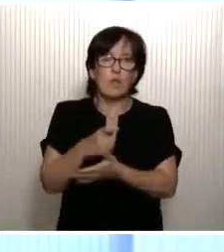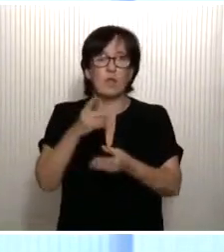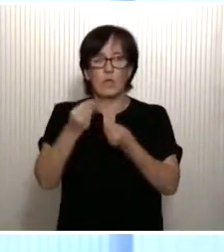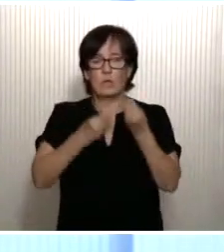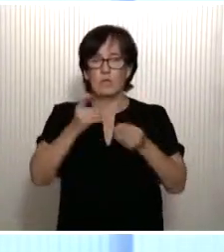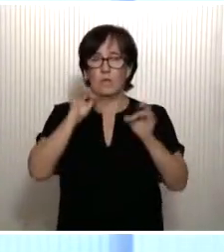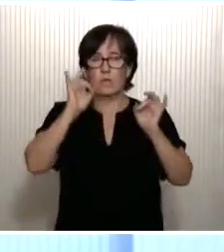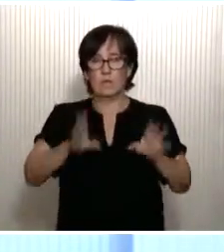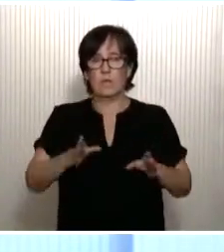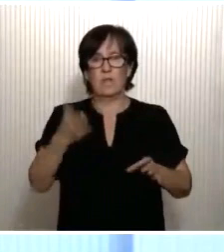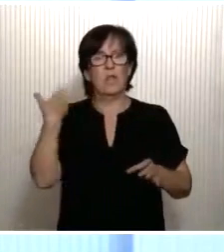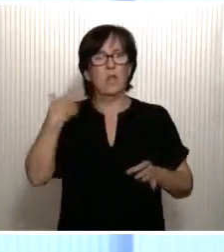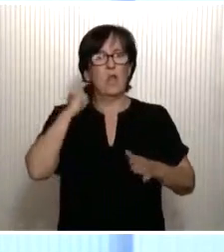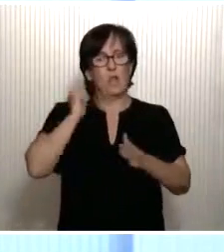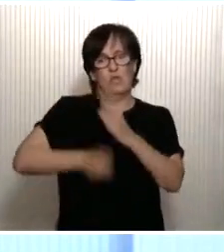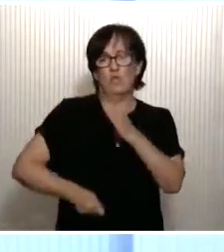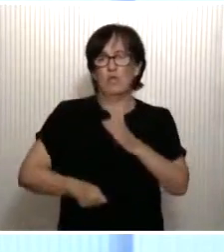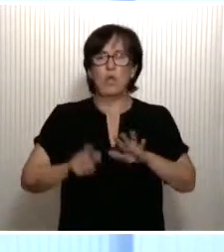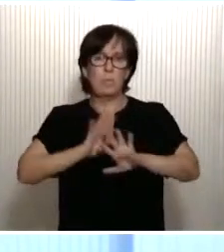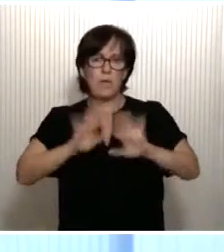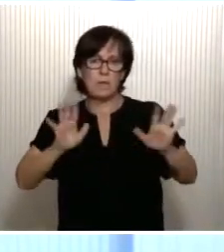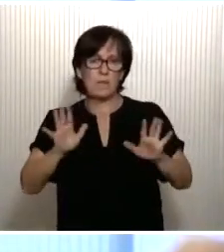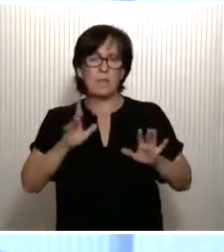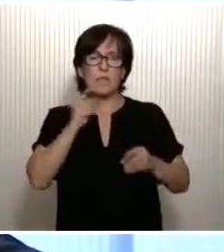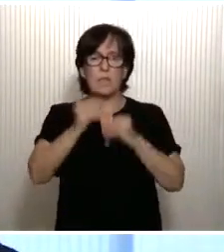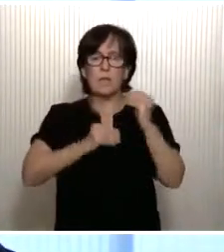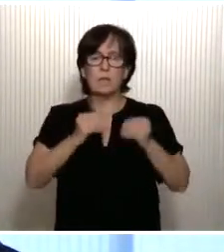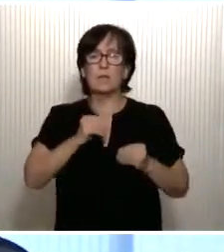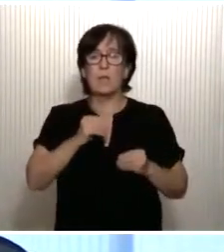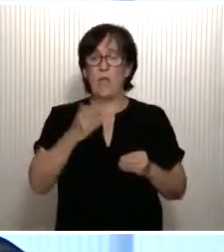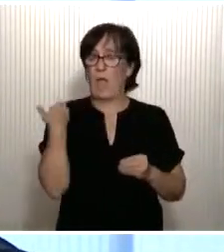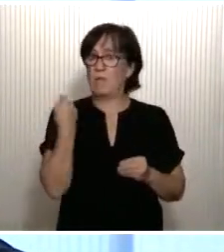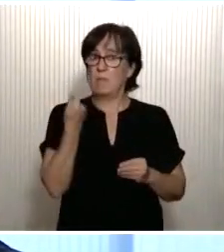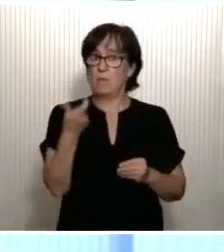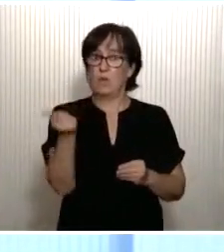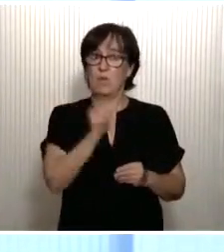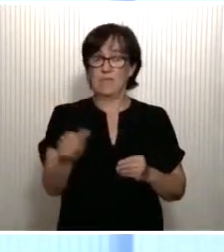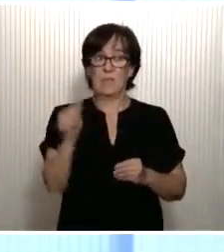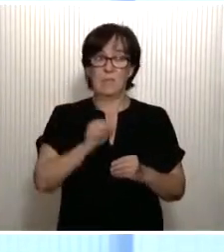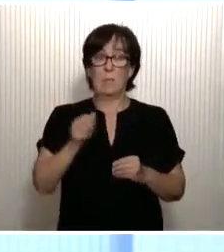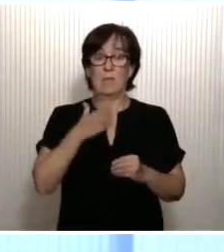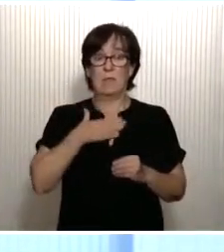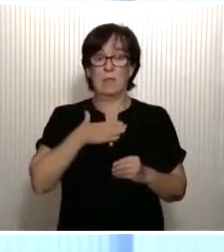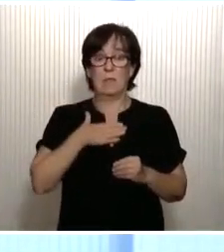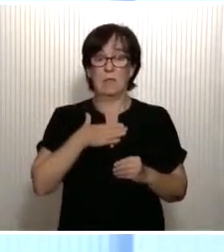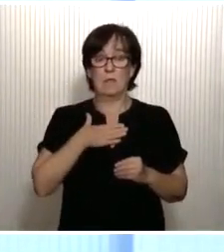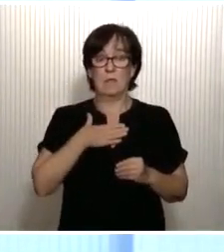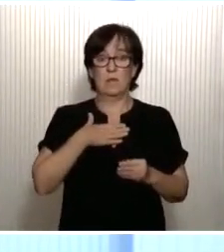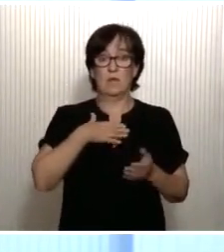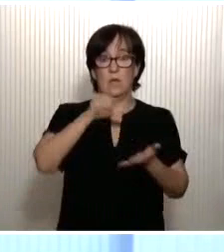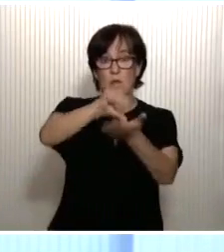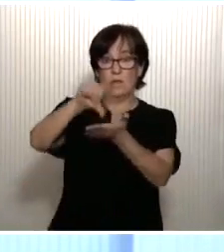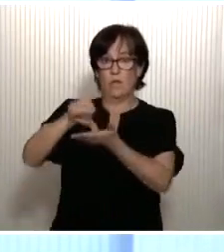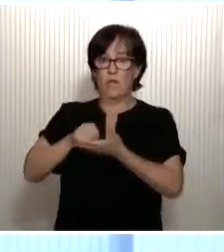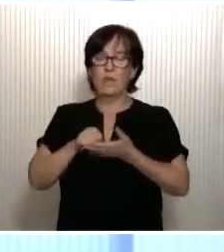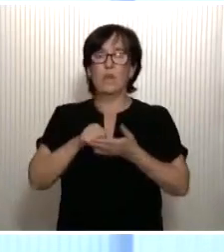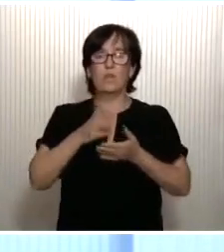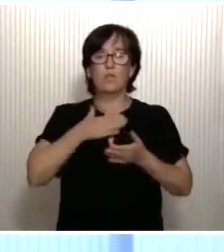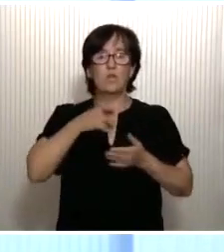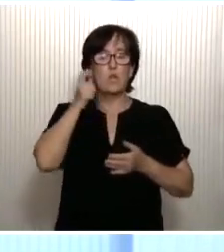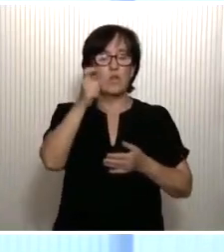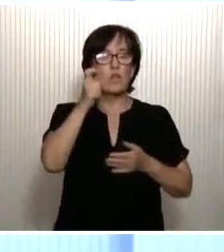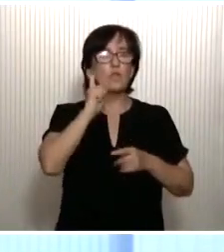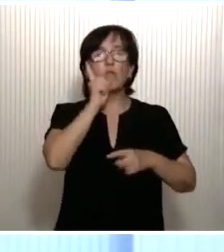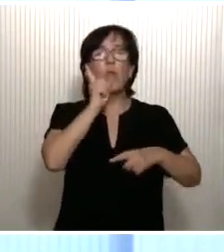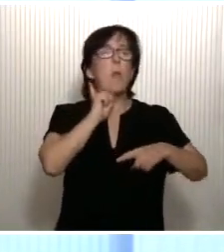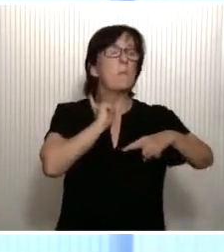sucedió en los minutos más duros, más dramáticos y extremos de hace muy pocas semanas en nuestras ciudades y en nuestros pueblos. No de una